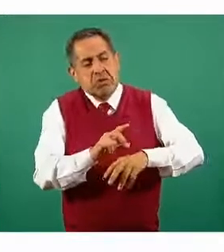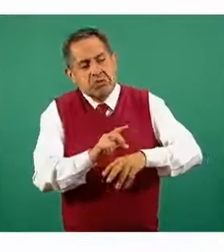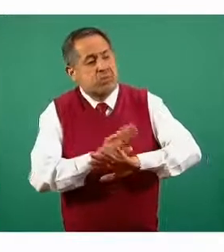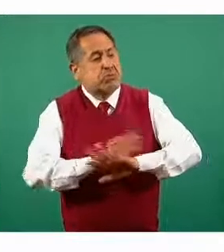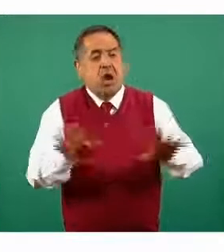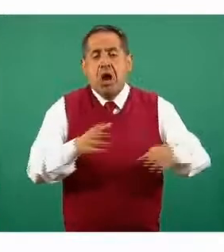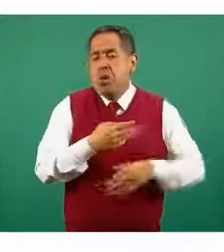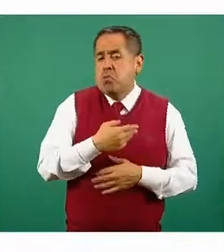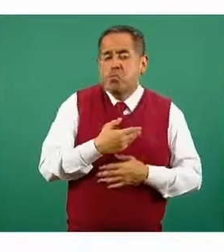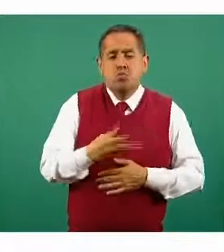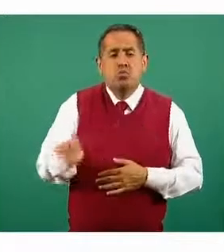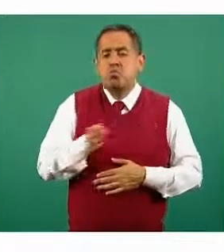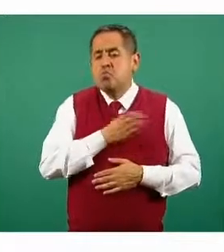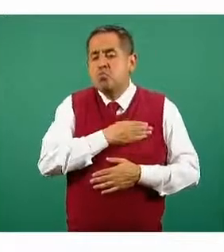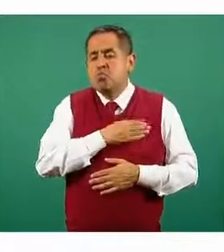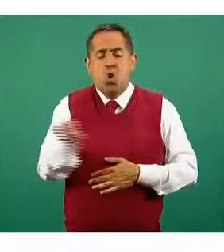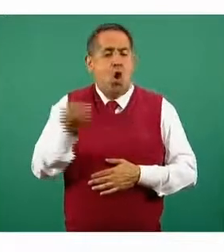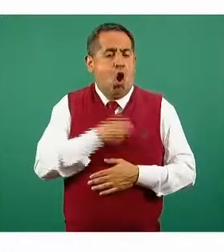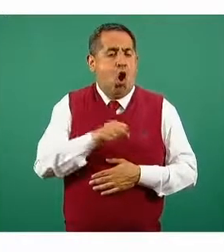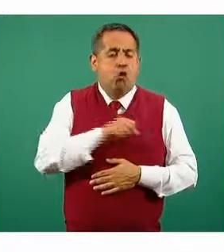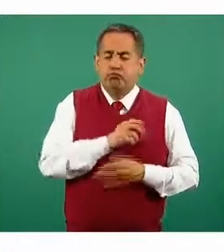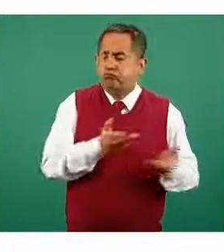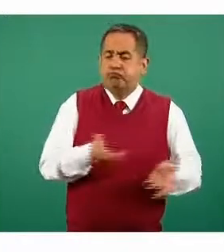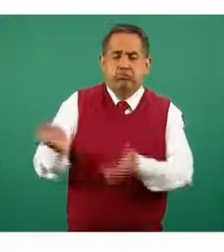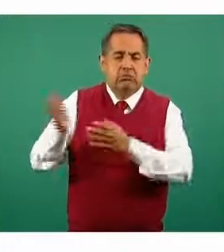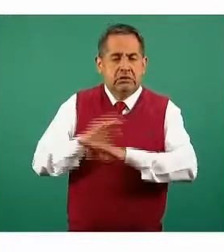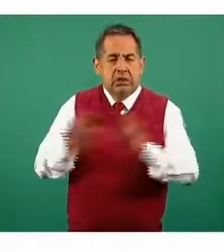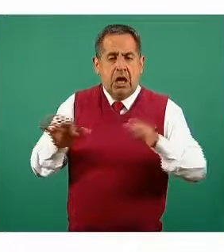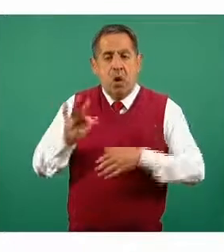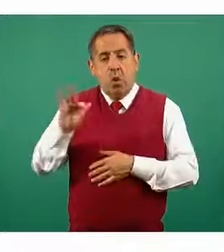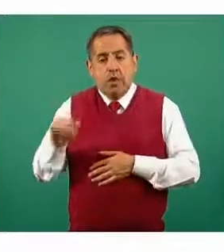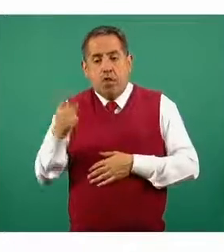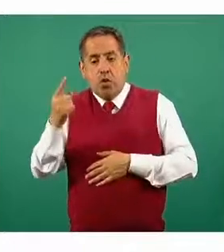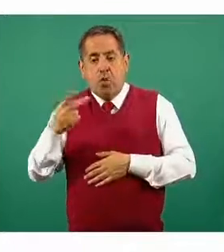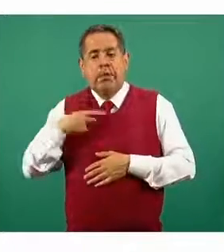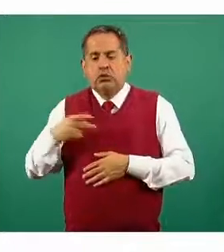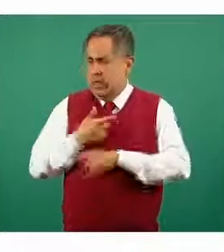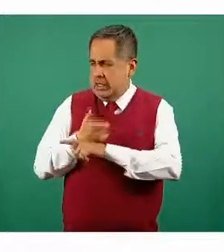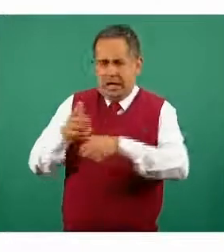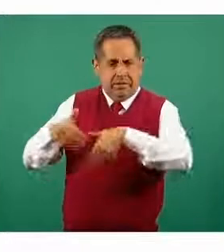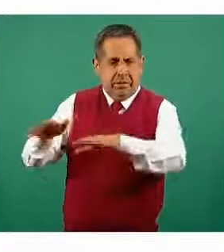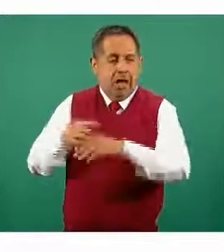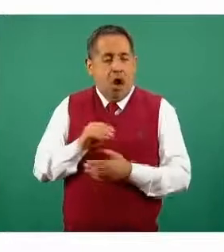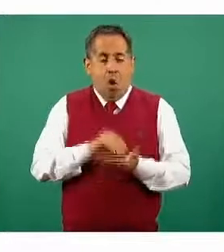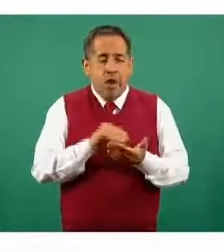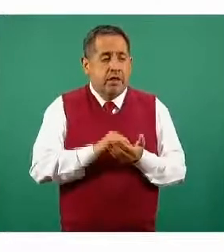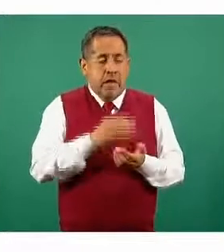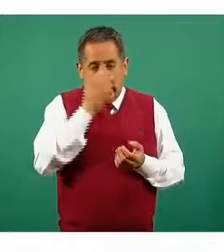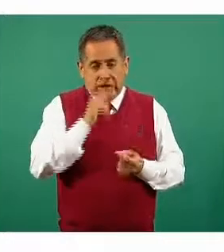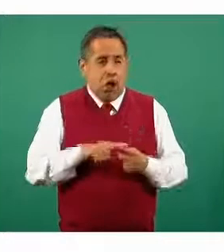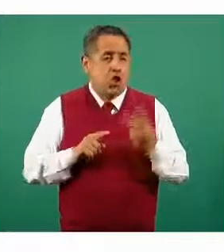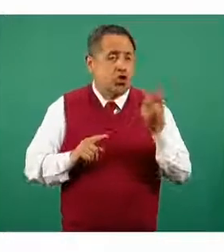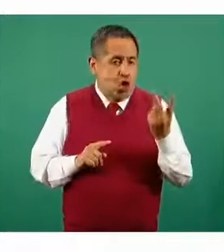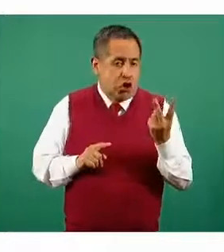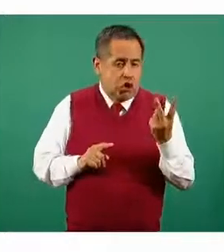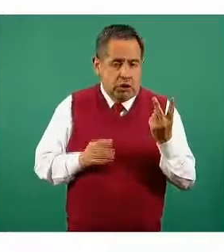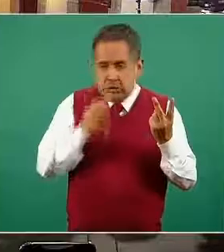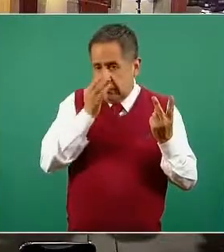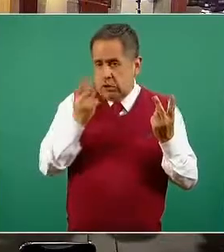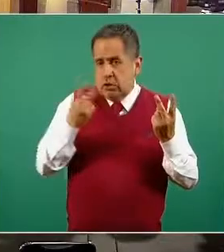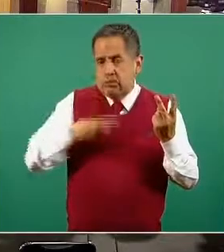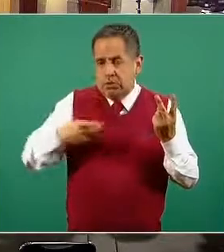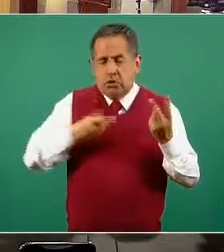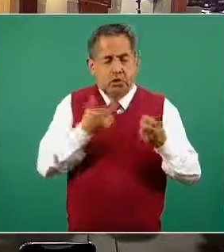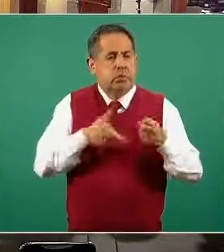recuperado por completo, han sido egresadas ya 41 personas, en este momento son hospitalizadas dos personas.